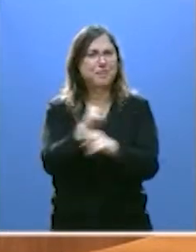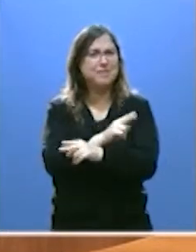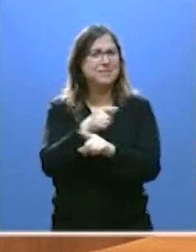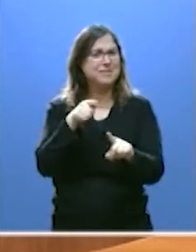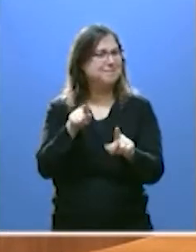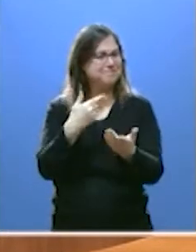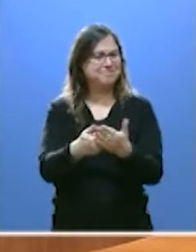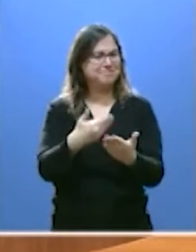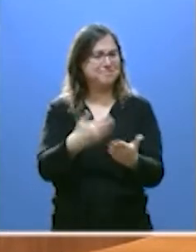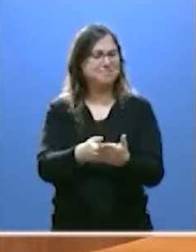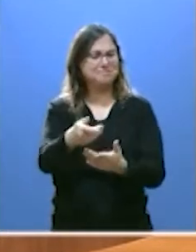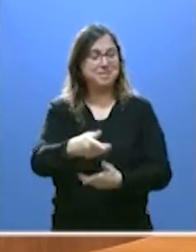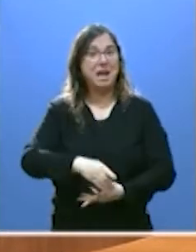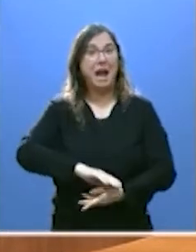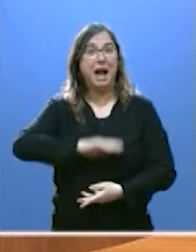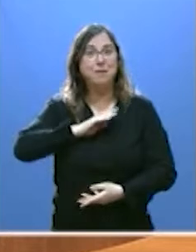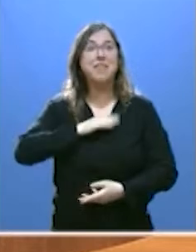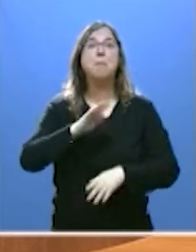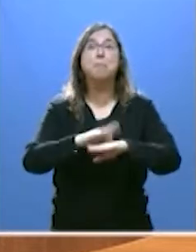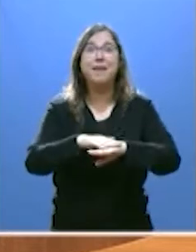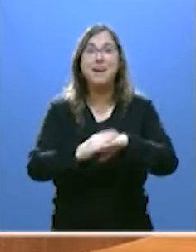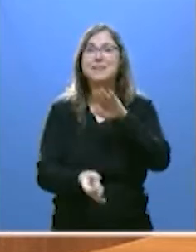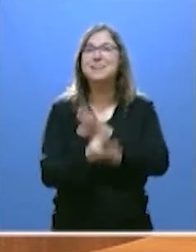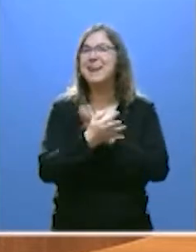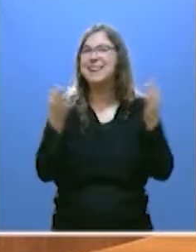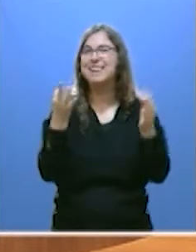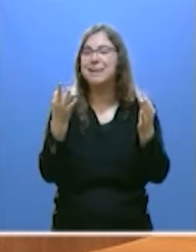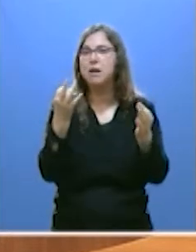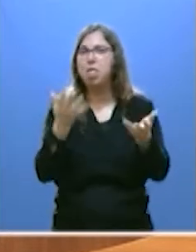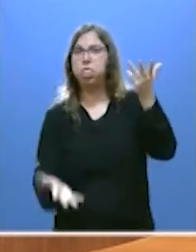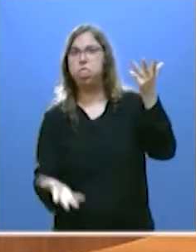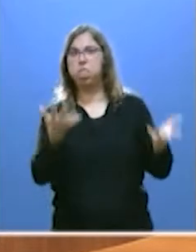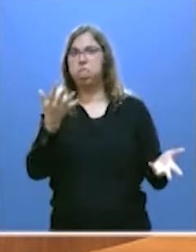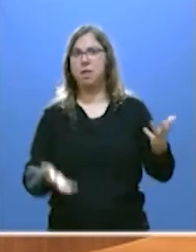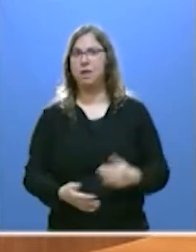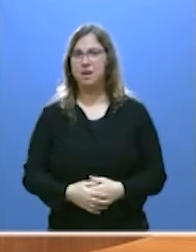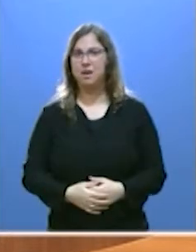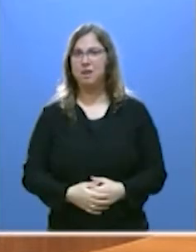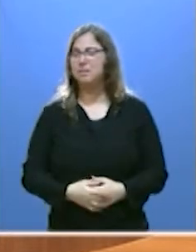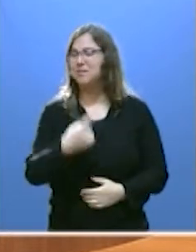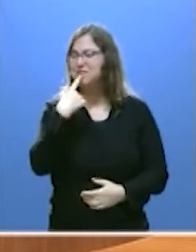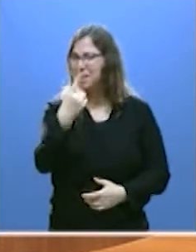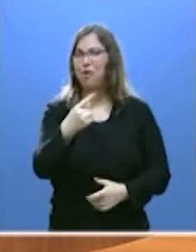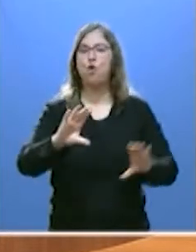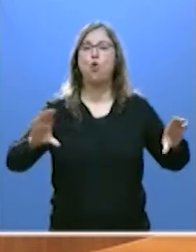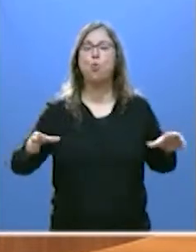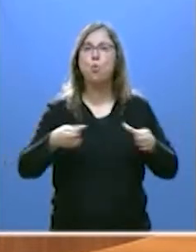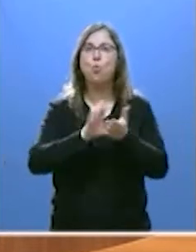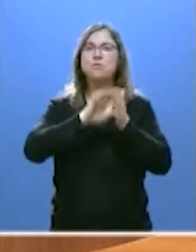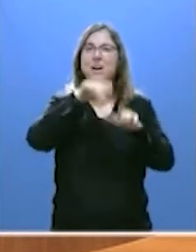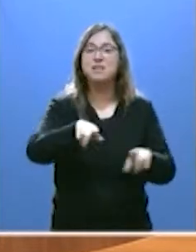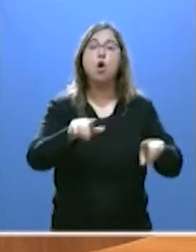plena capacidad para crear precisamente incertidumbre. Y yo le digo, la Junta es un gobierno